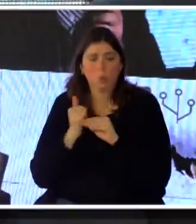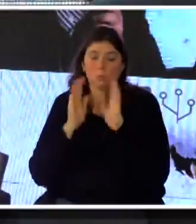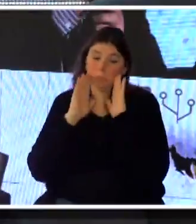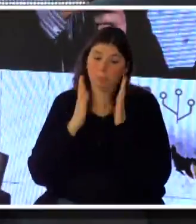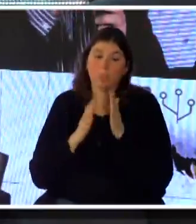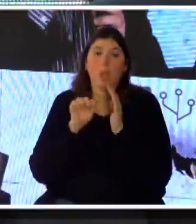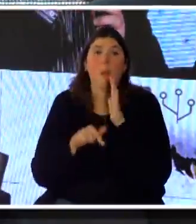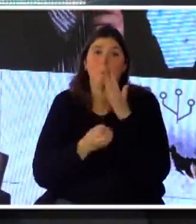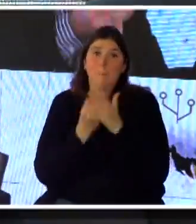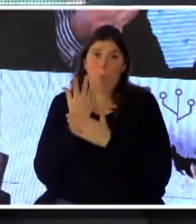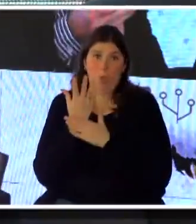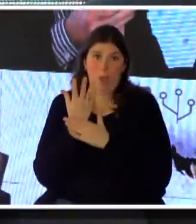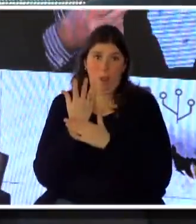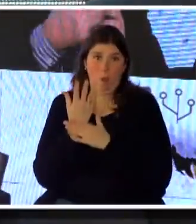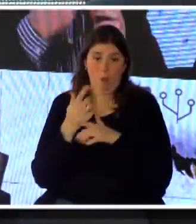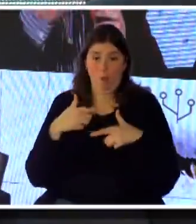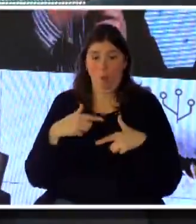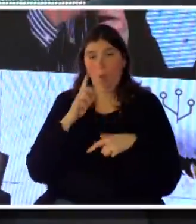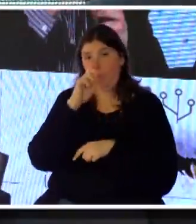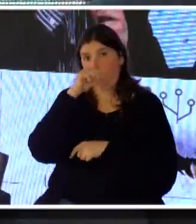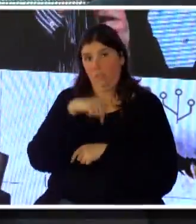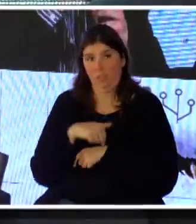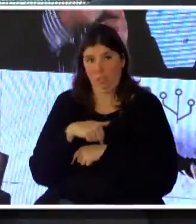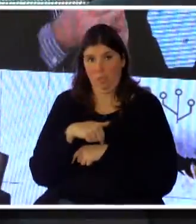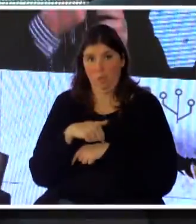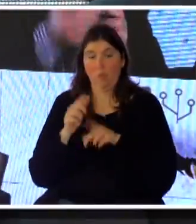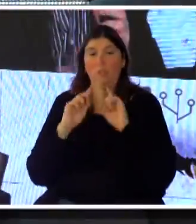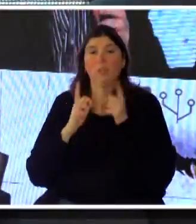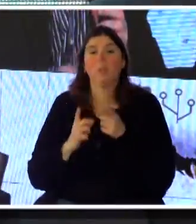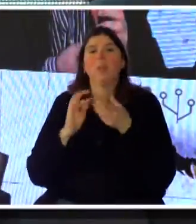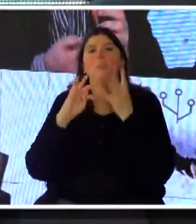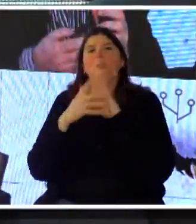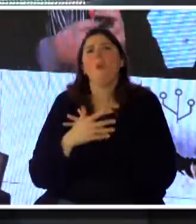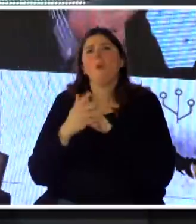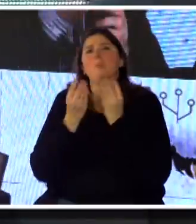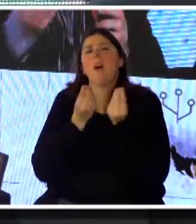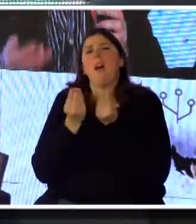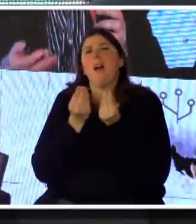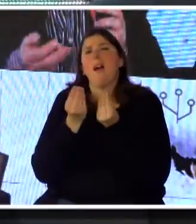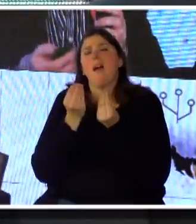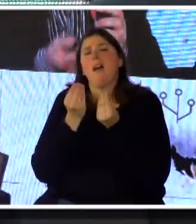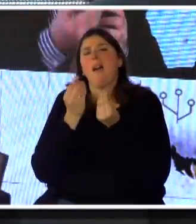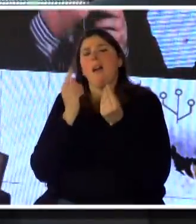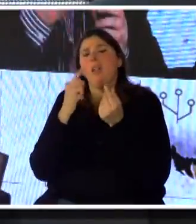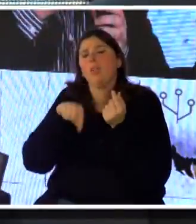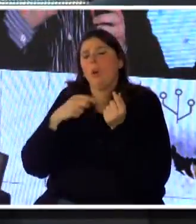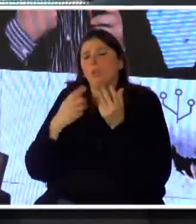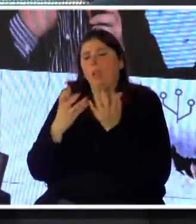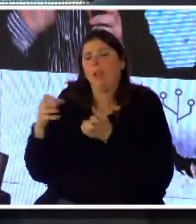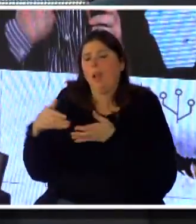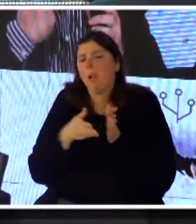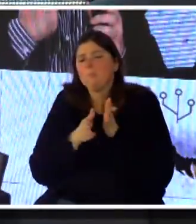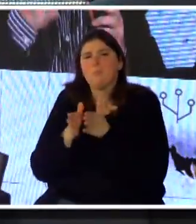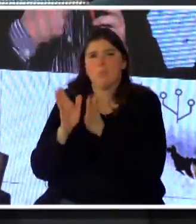modelo de Montevideo, de un modelo de una visión estratégica de para dónde queremos ir globalmente, y por lo tanto, qué